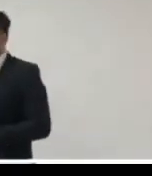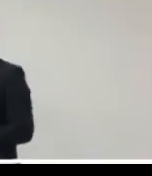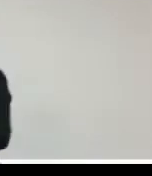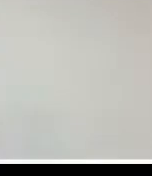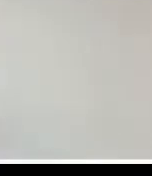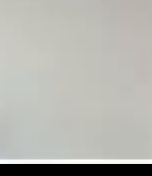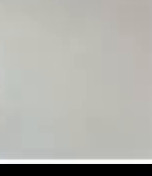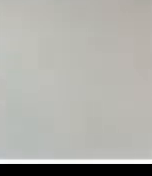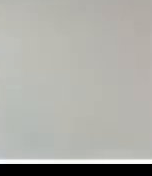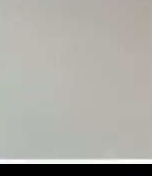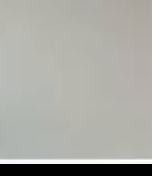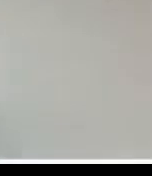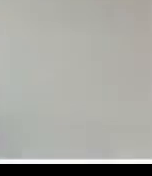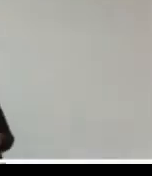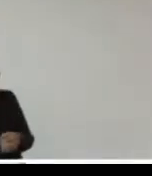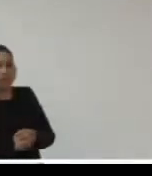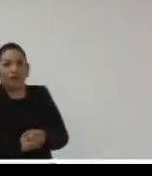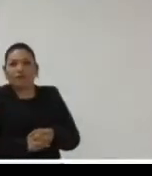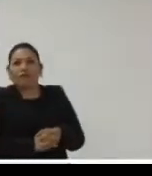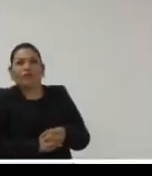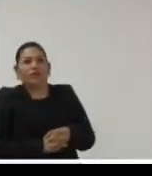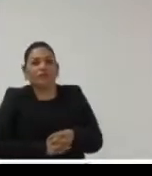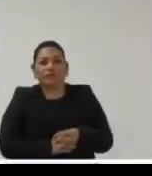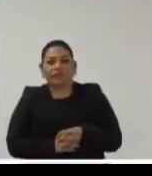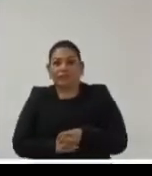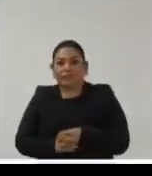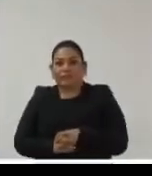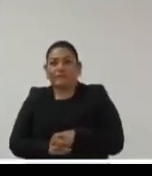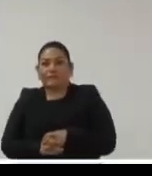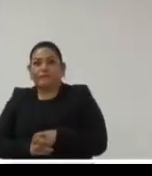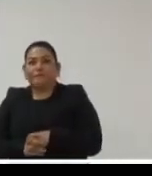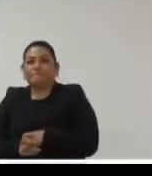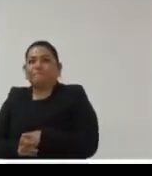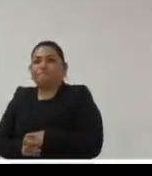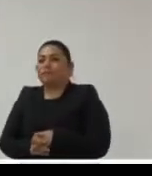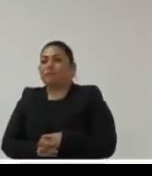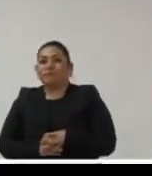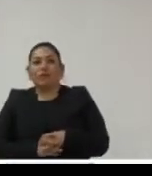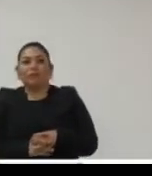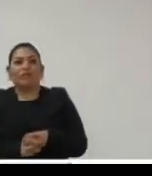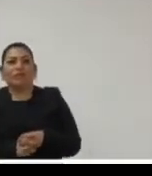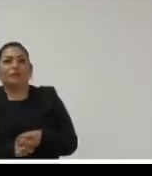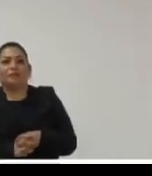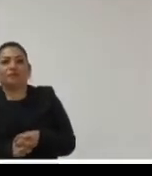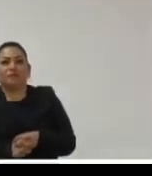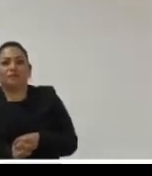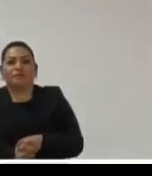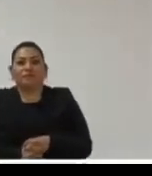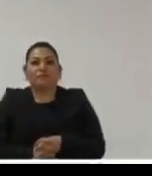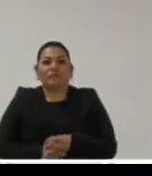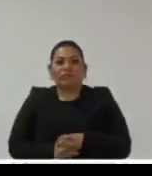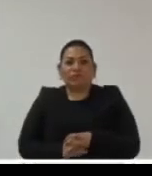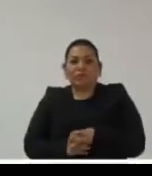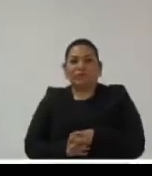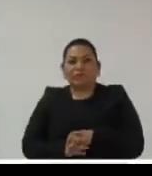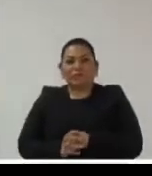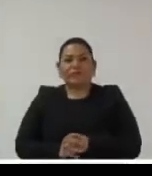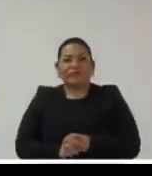bueno muy buenas tardes ya para todos en méxico y en colombia en argentina en brasil en muchos de los países donde nos están